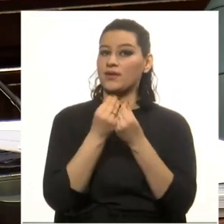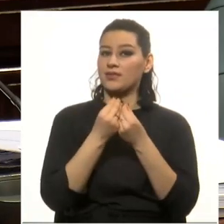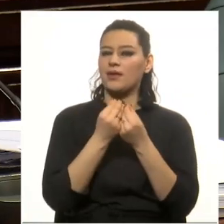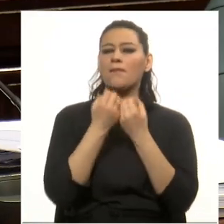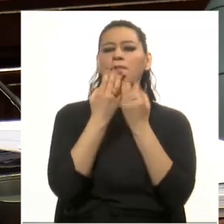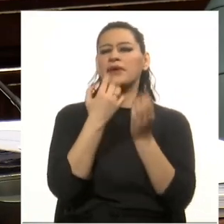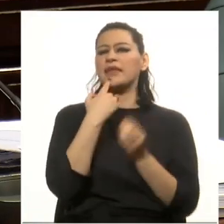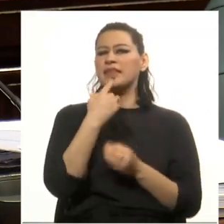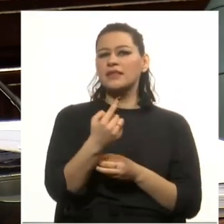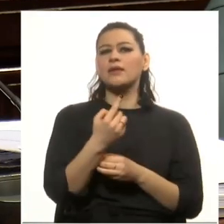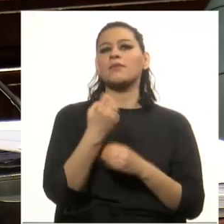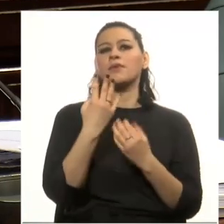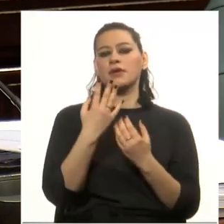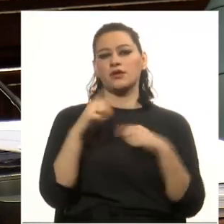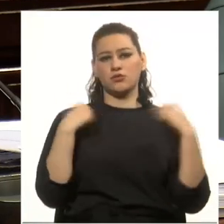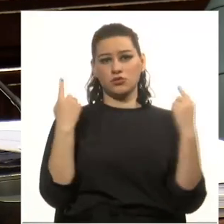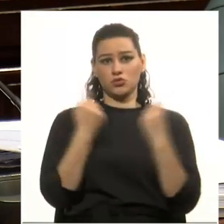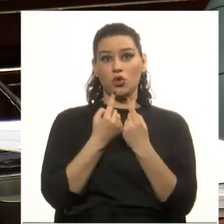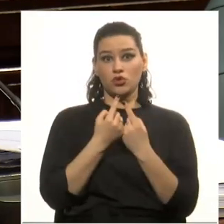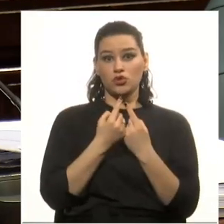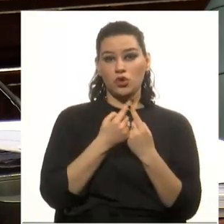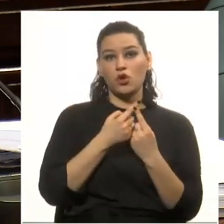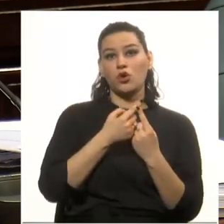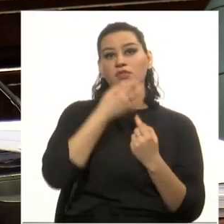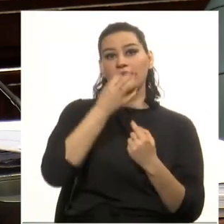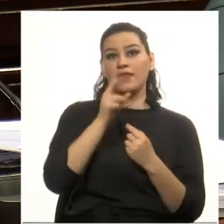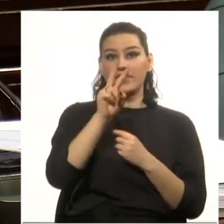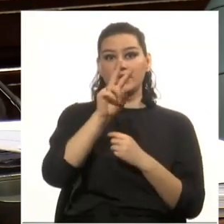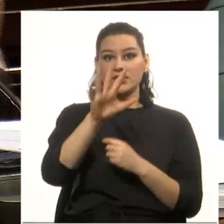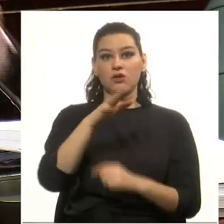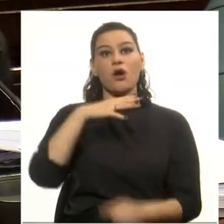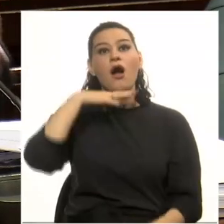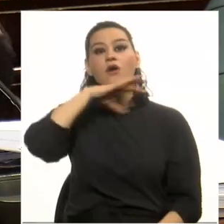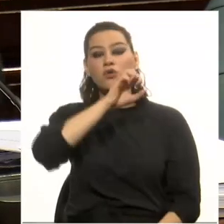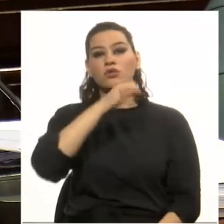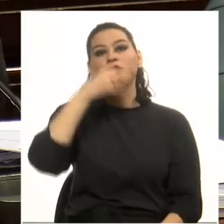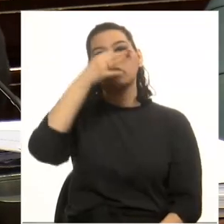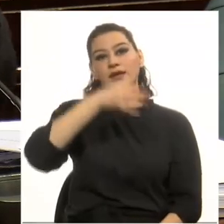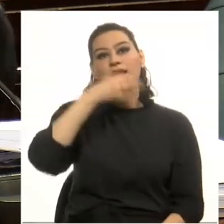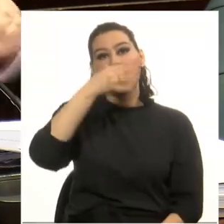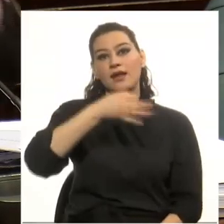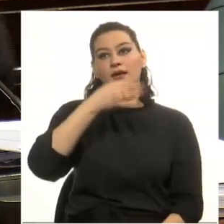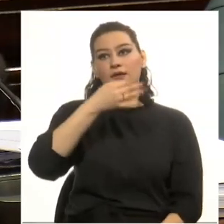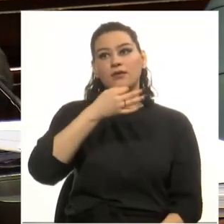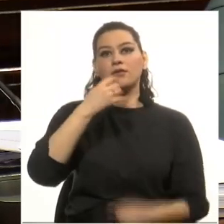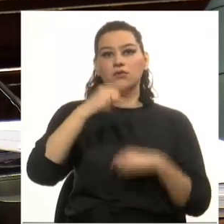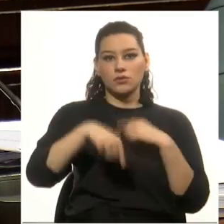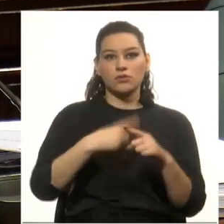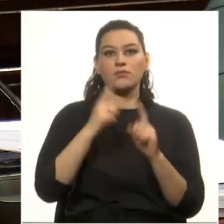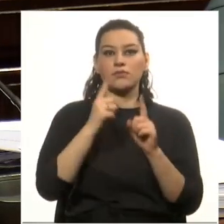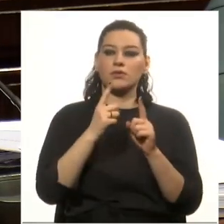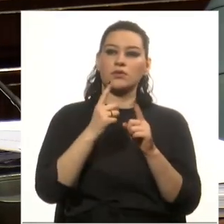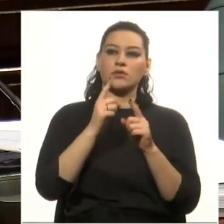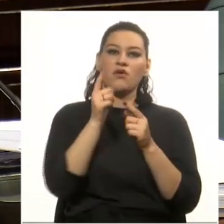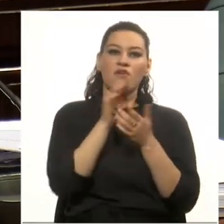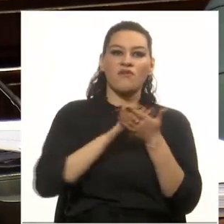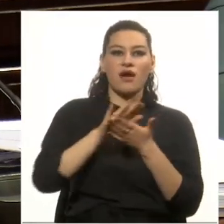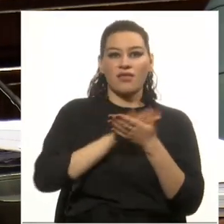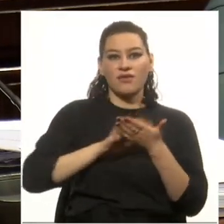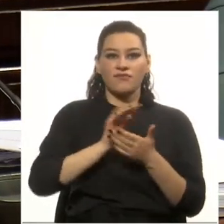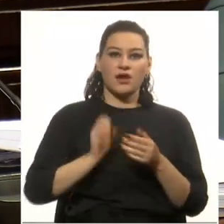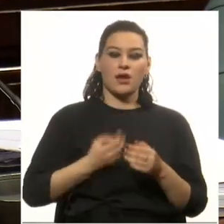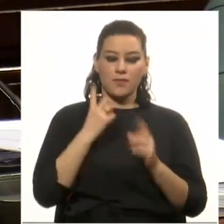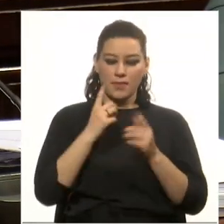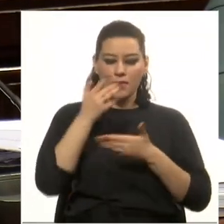¿Por qué digo esto? Porque nuestra declaratoria del 25 de agosto dice, declaranse írritos nulos, disueltos y sin ningún valor para